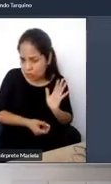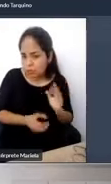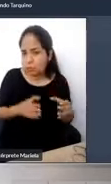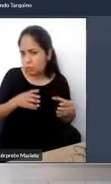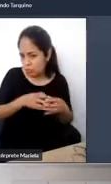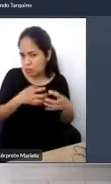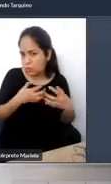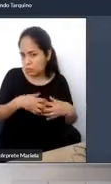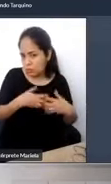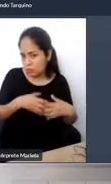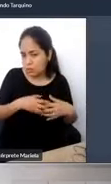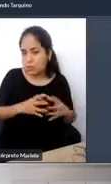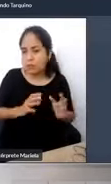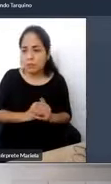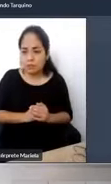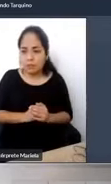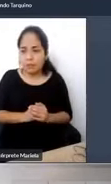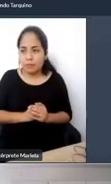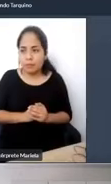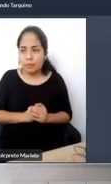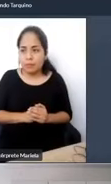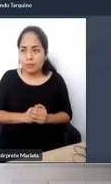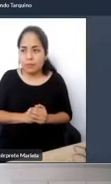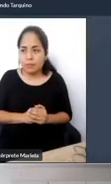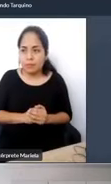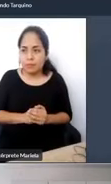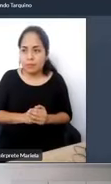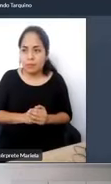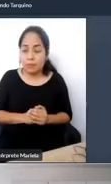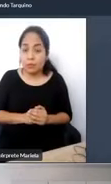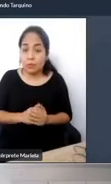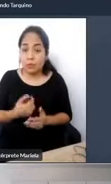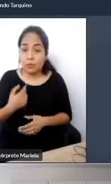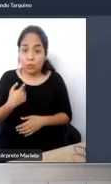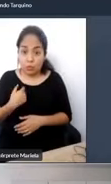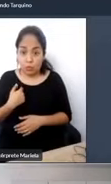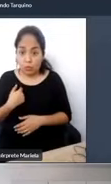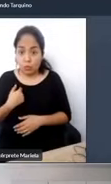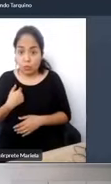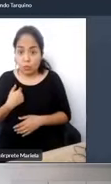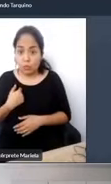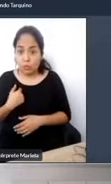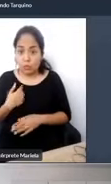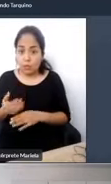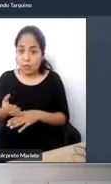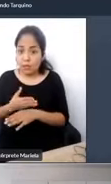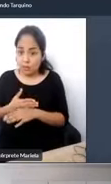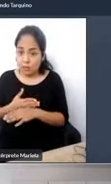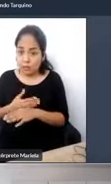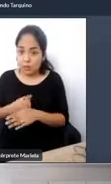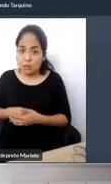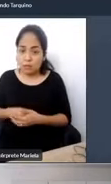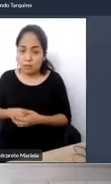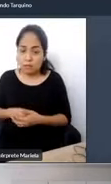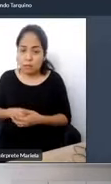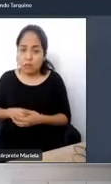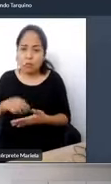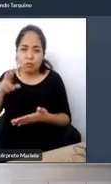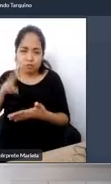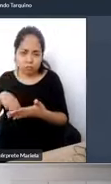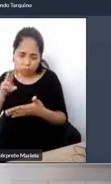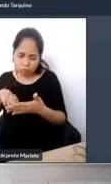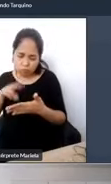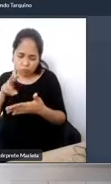Y en las bases que yo tuve la, bueno, pude observarlas,